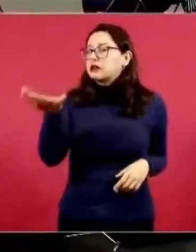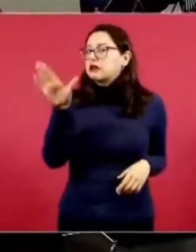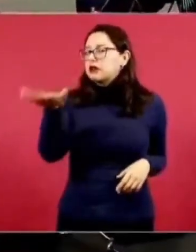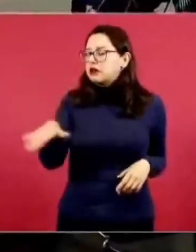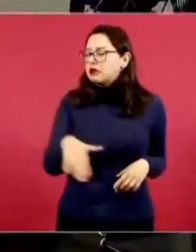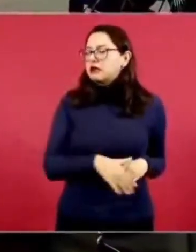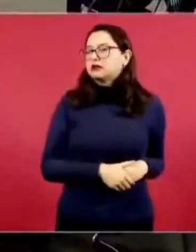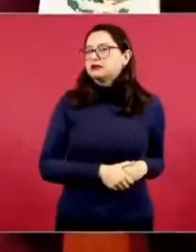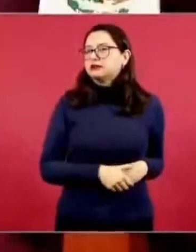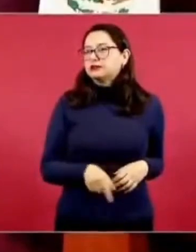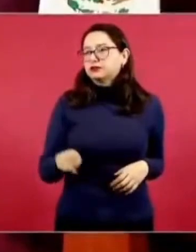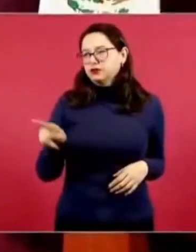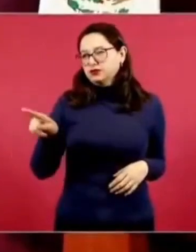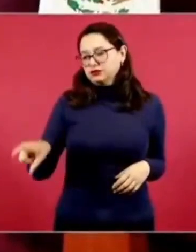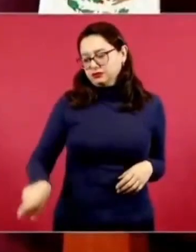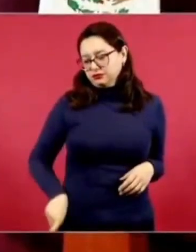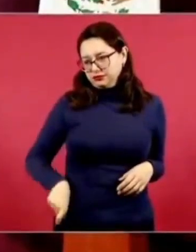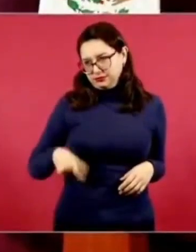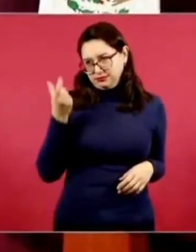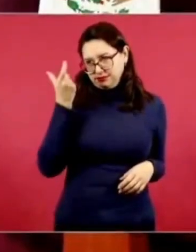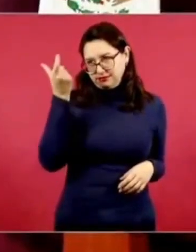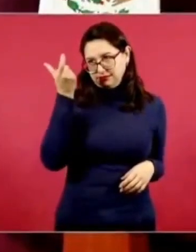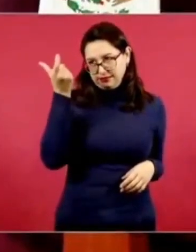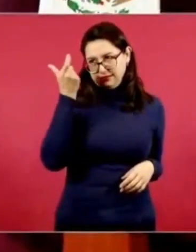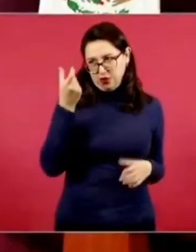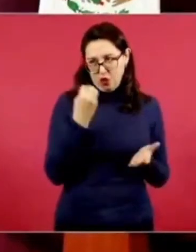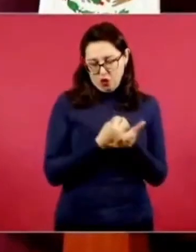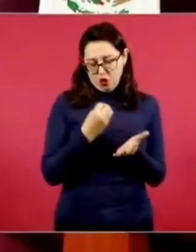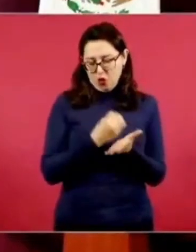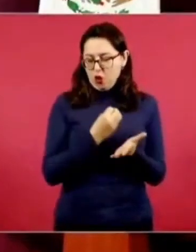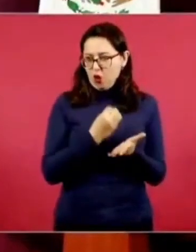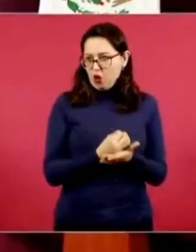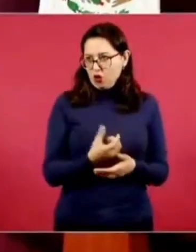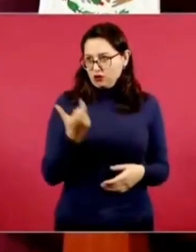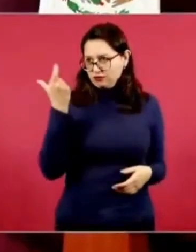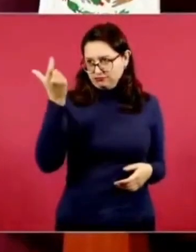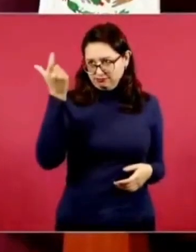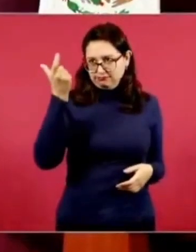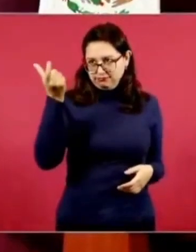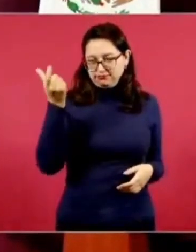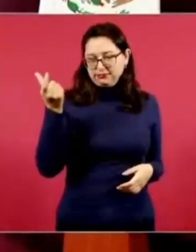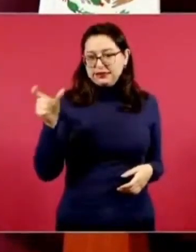que sacara un centenario, un azteca.